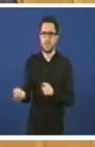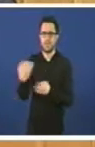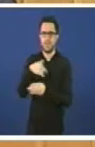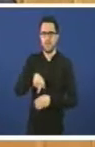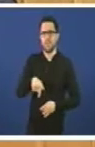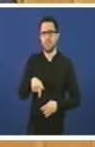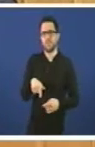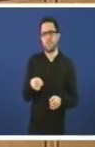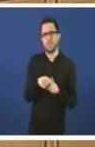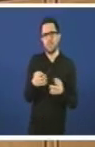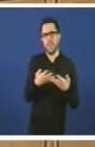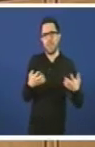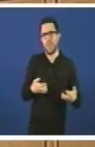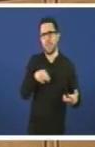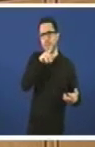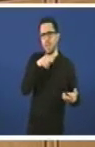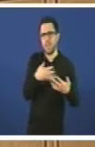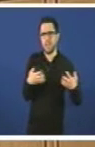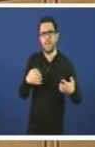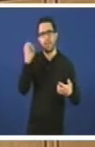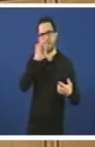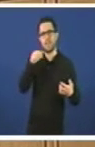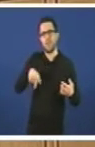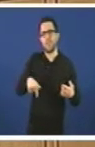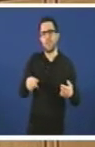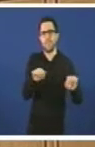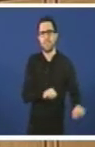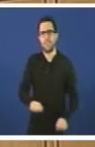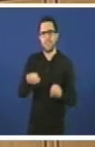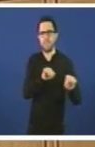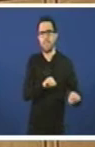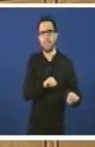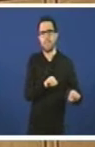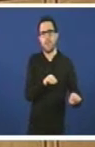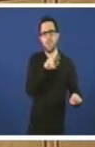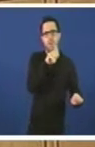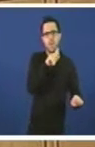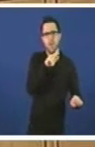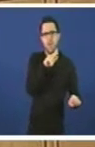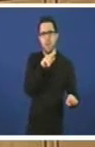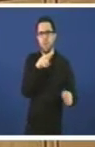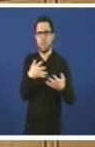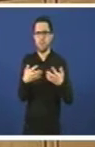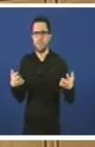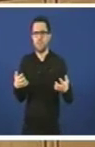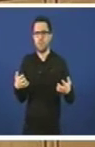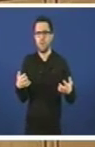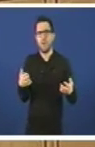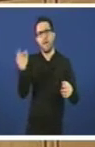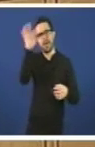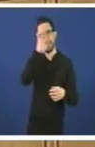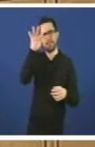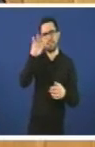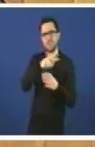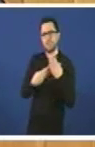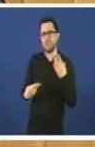texto de Daniel Castelao onde defenda oral ou por escrito as teses bilingüistas do Partido Popular